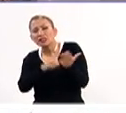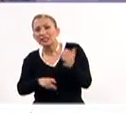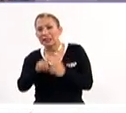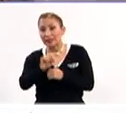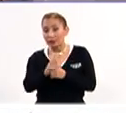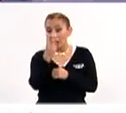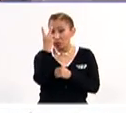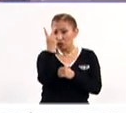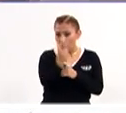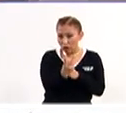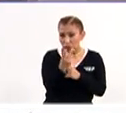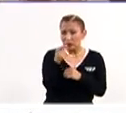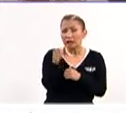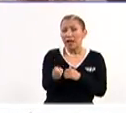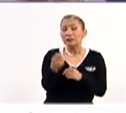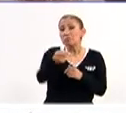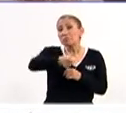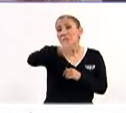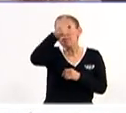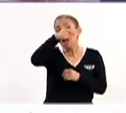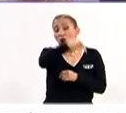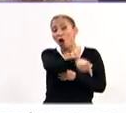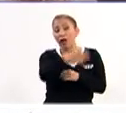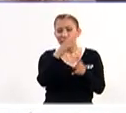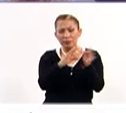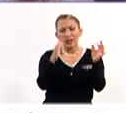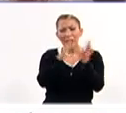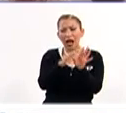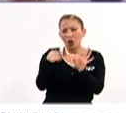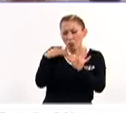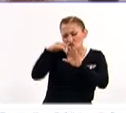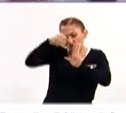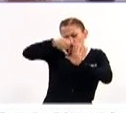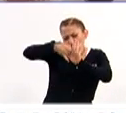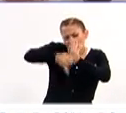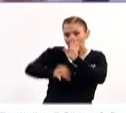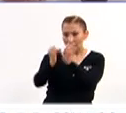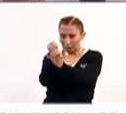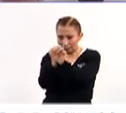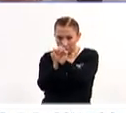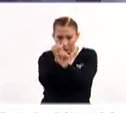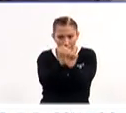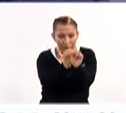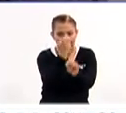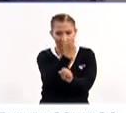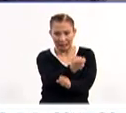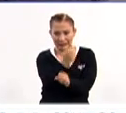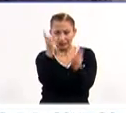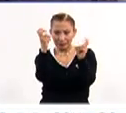sería de los pioneros en describirnos con meticulosa investigación esta materia.